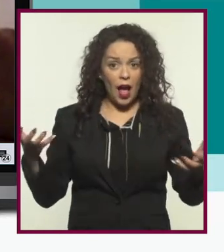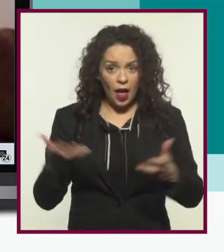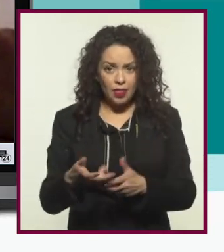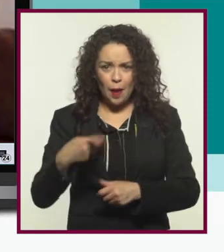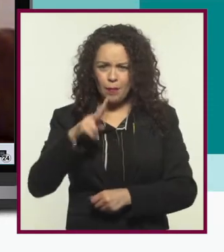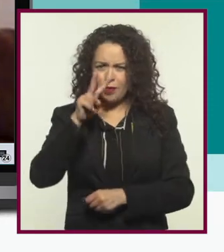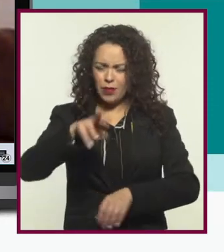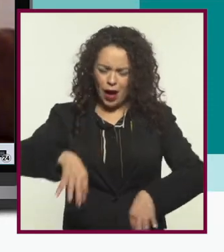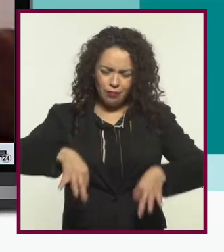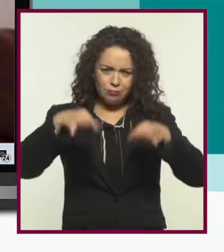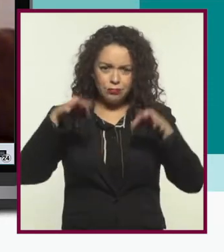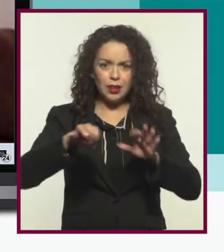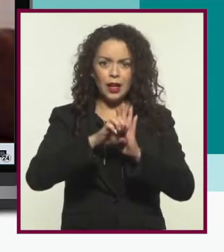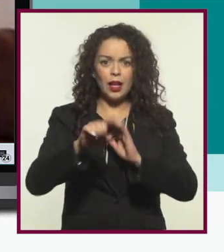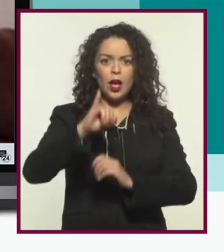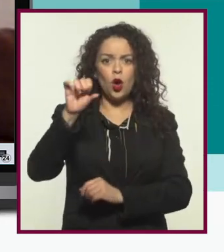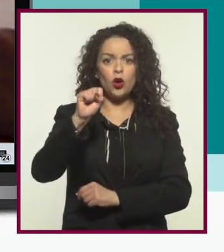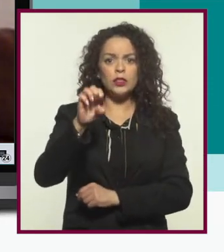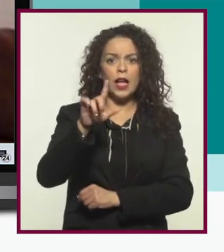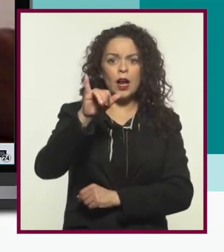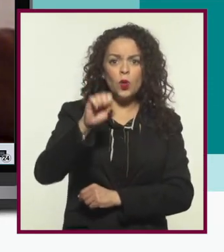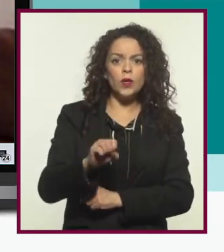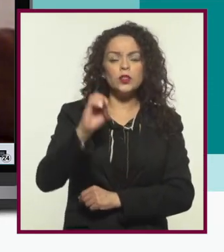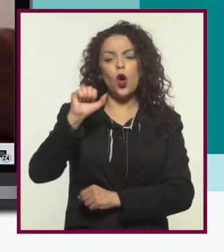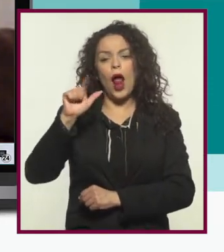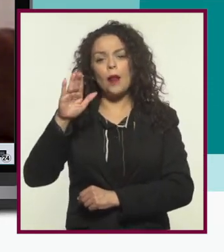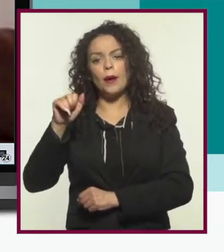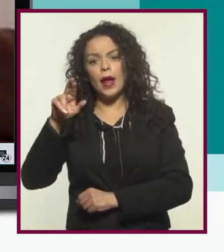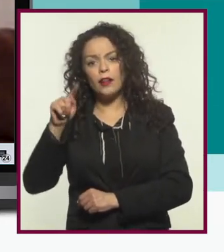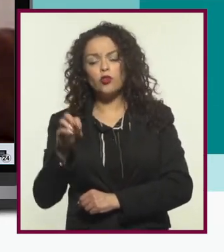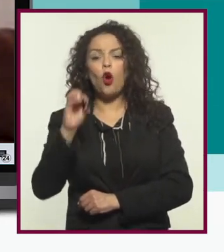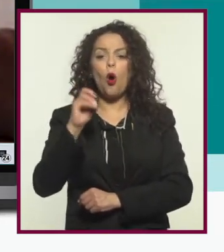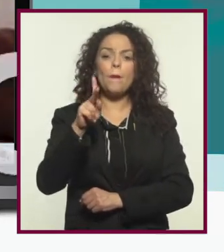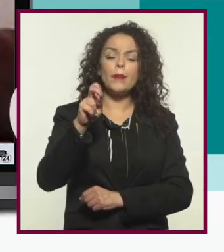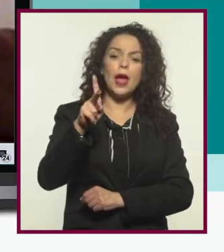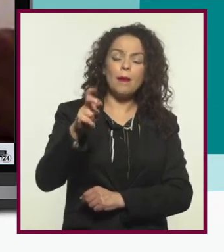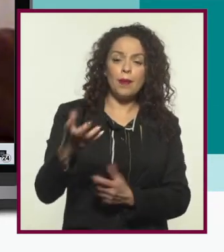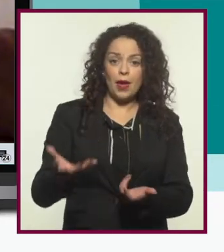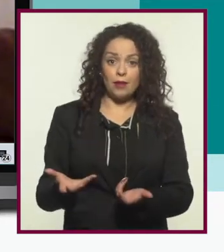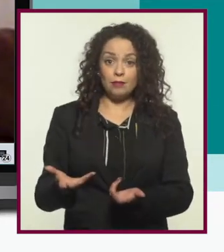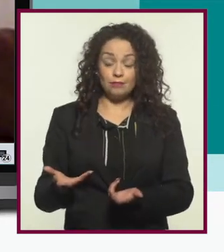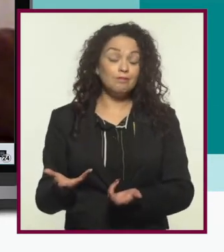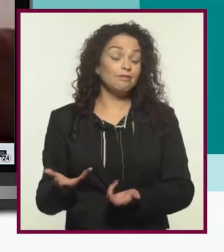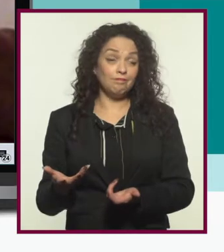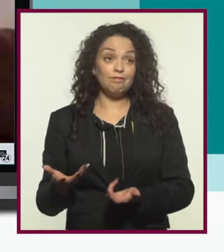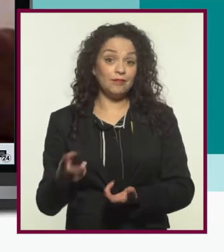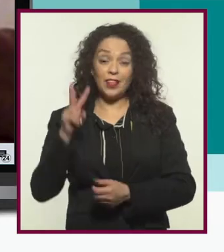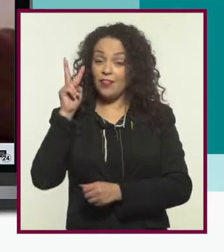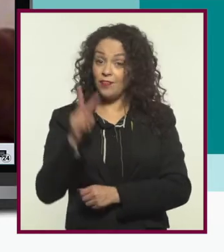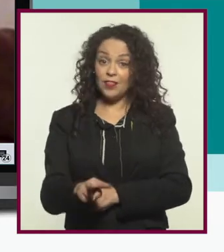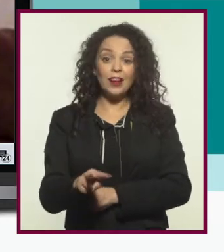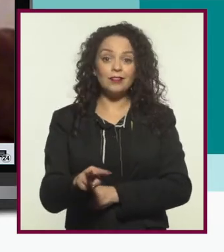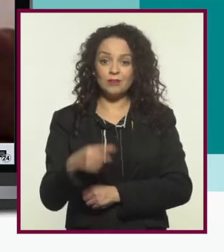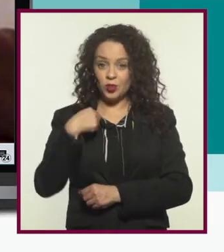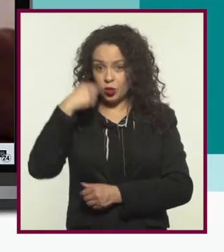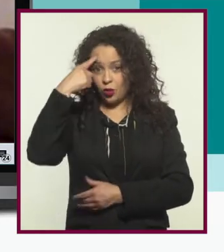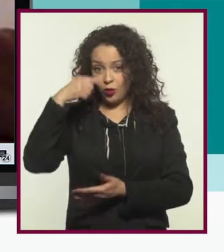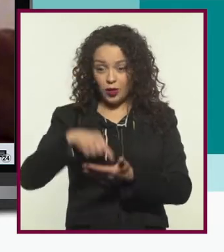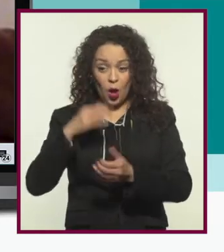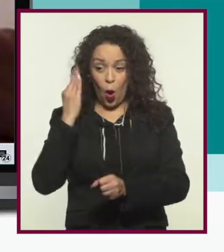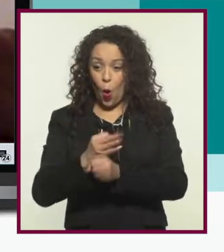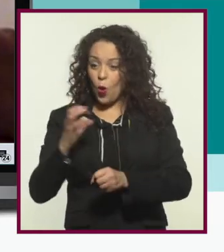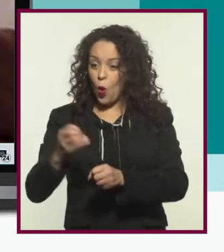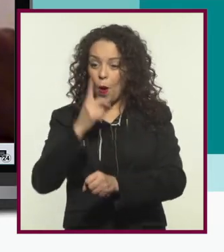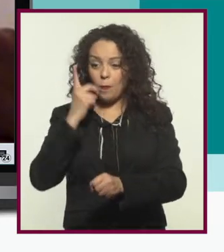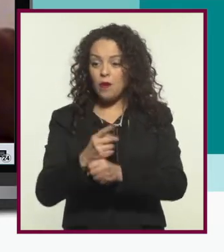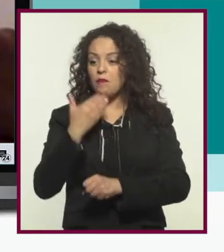forma magnífica, como José Lizárate o Alberto Chimán o Pepe Rojo. Y entonces creo que es un gran